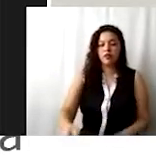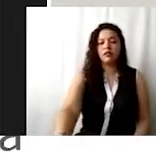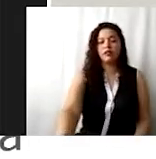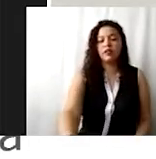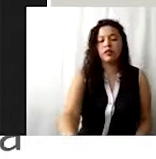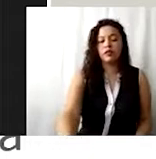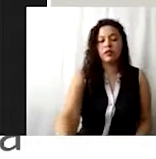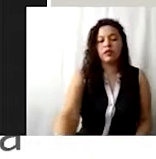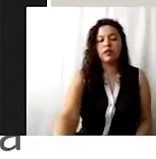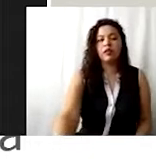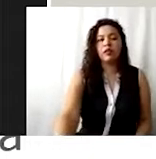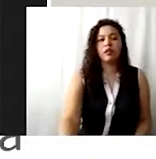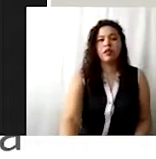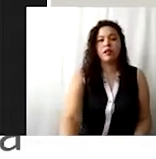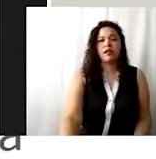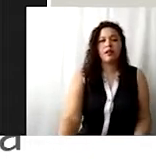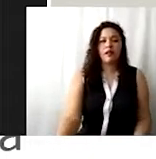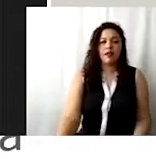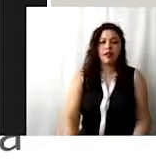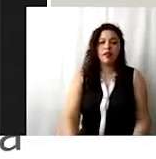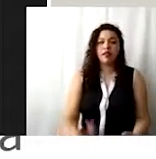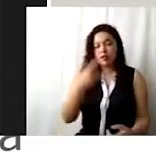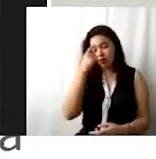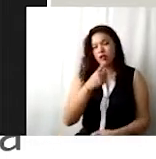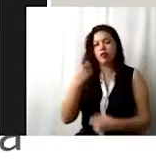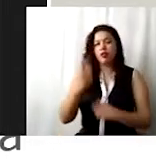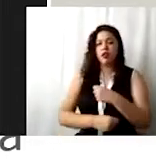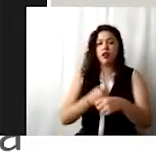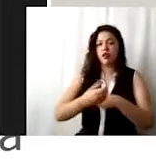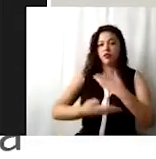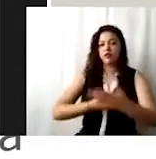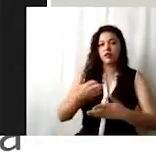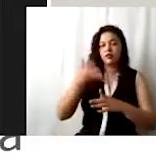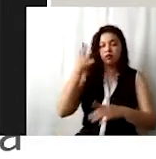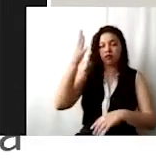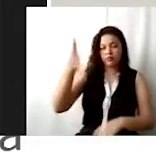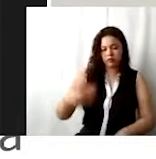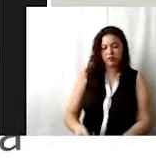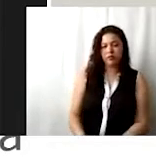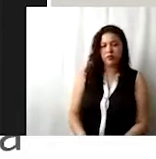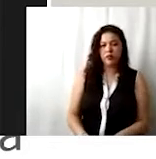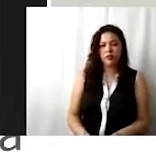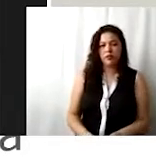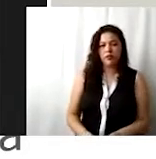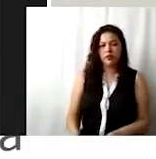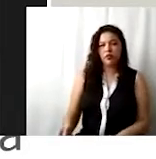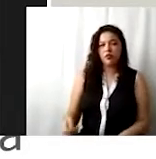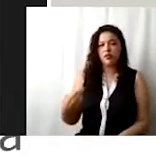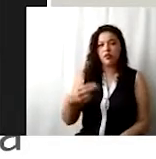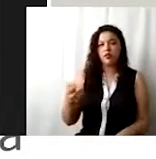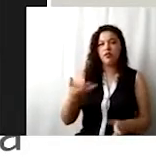apartado se enuncia como proyección anual de servicios, lo que nos permitirá homologar el nombre de los servicios.